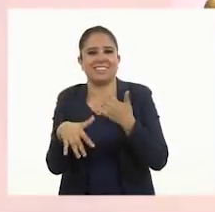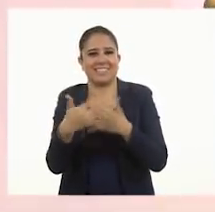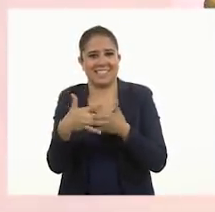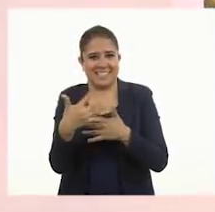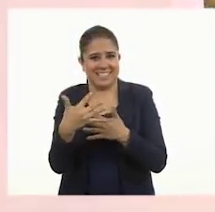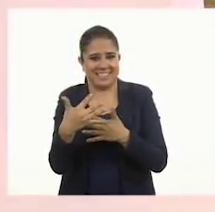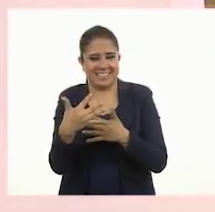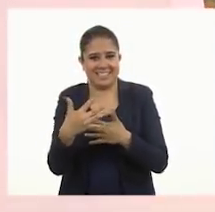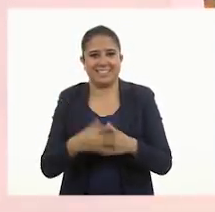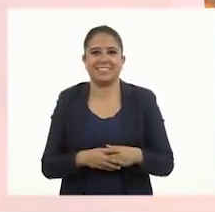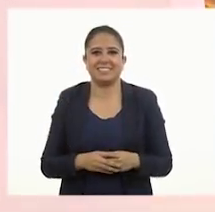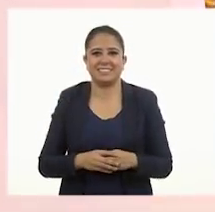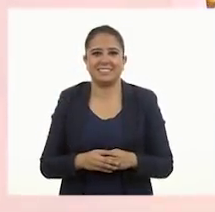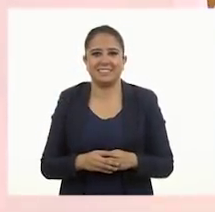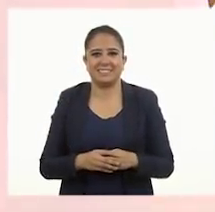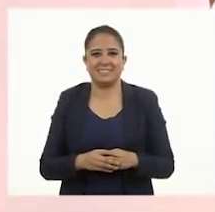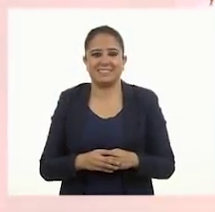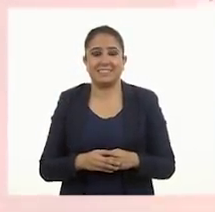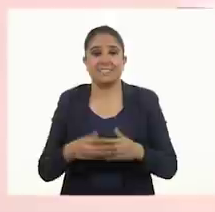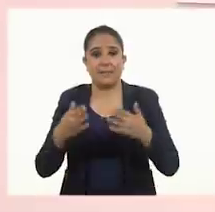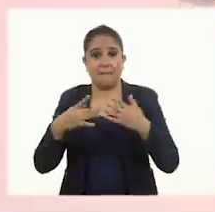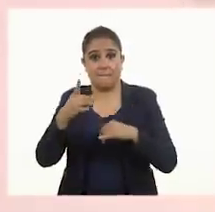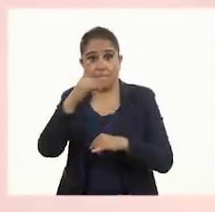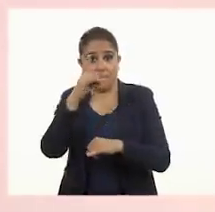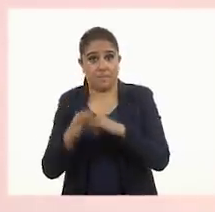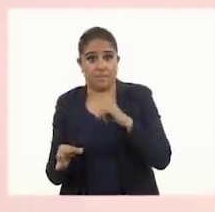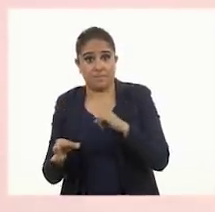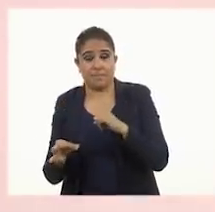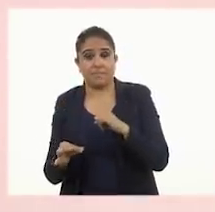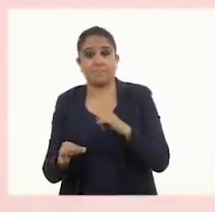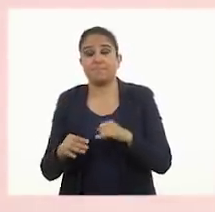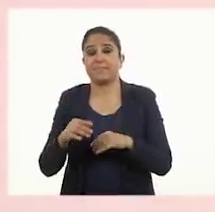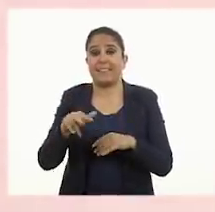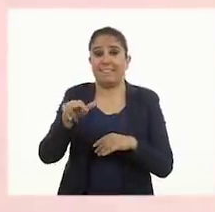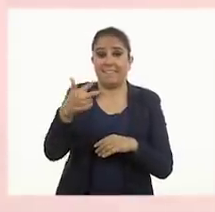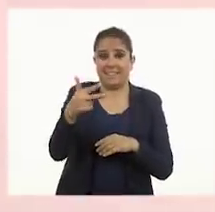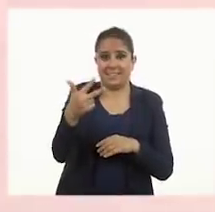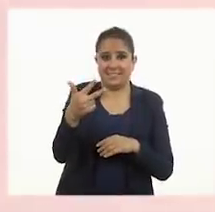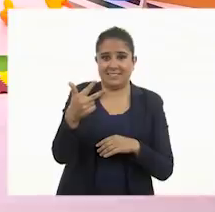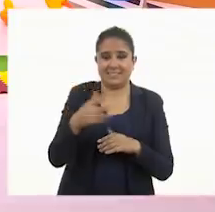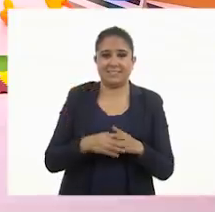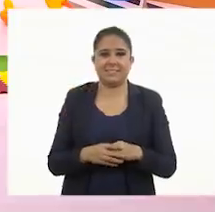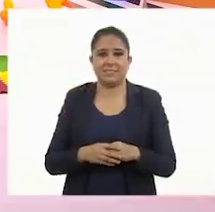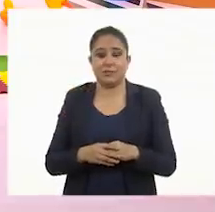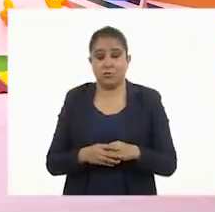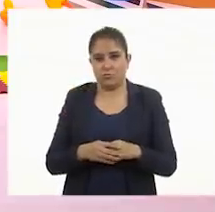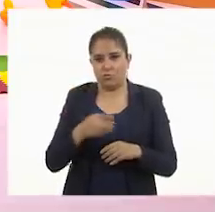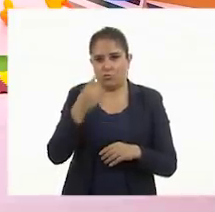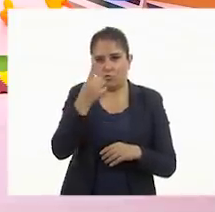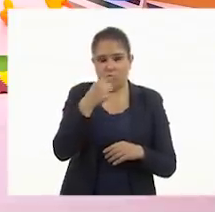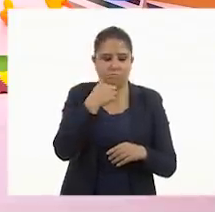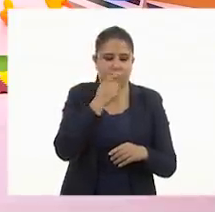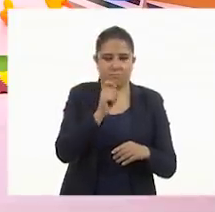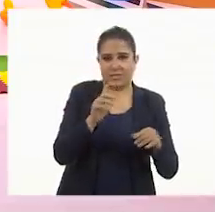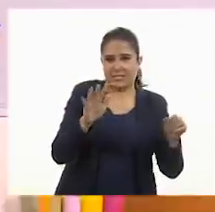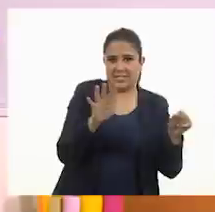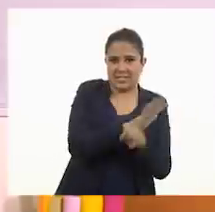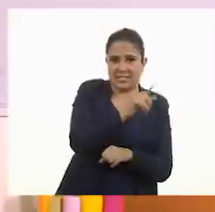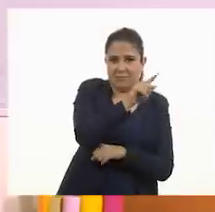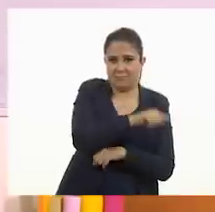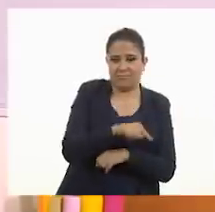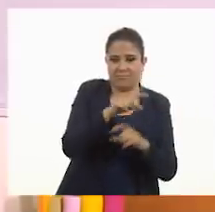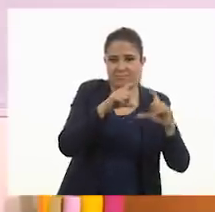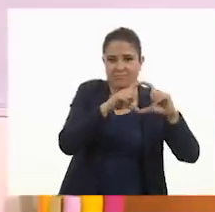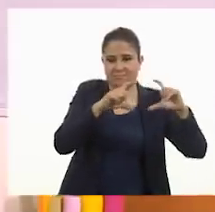tenemos afuera. Y tenemos un último, que fue el trece. El uno, que